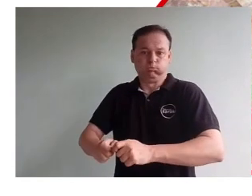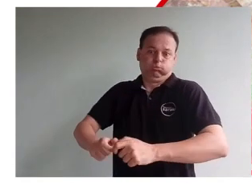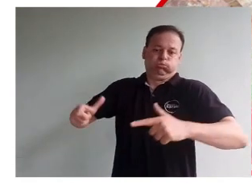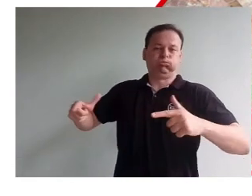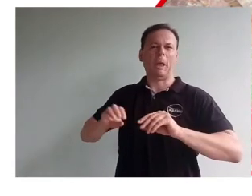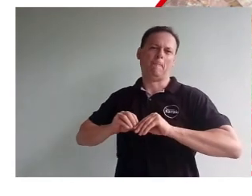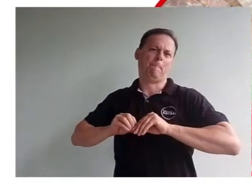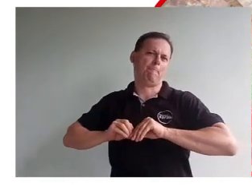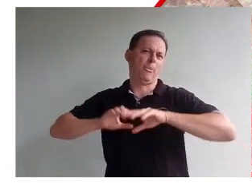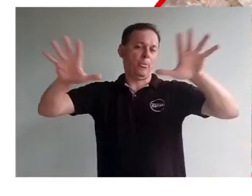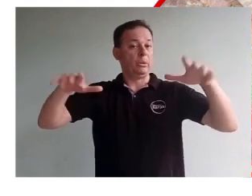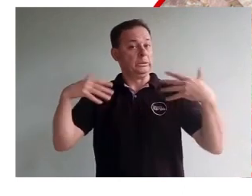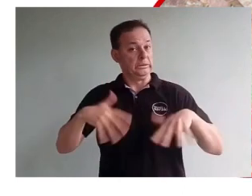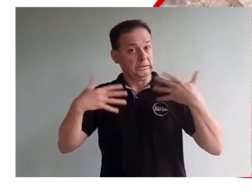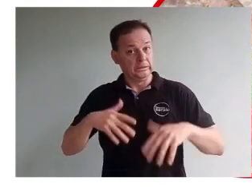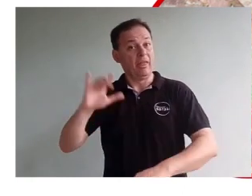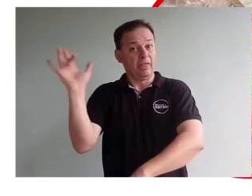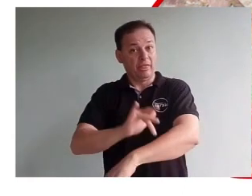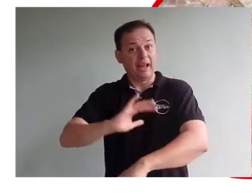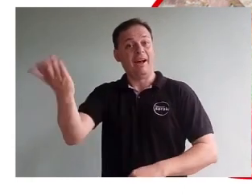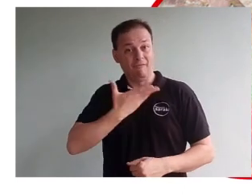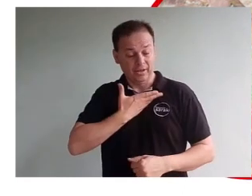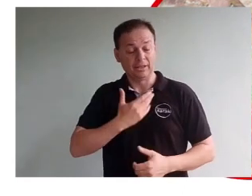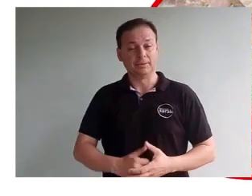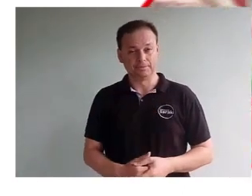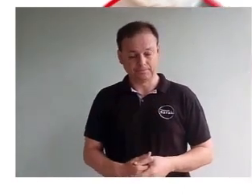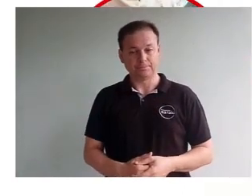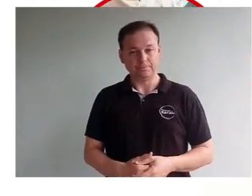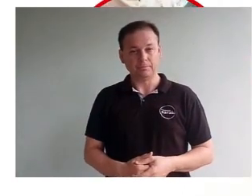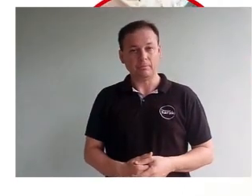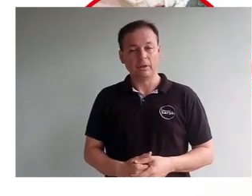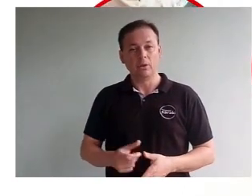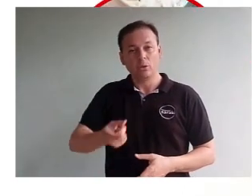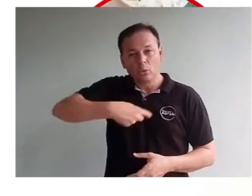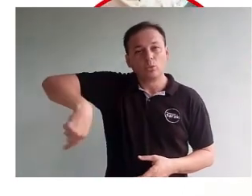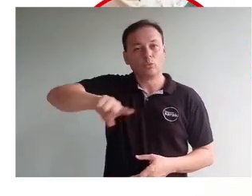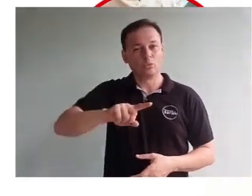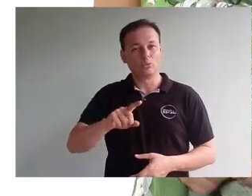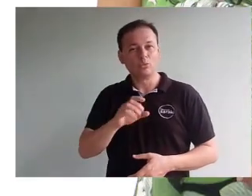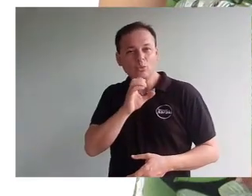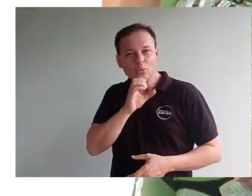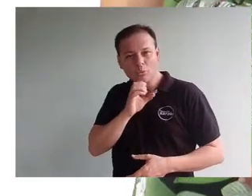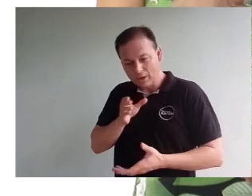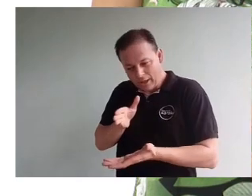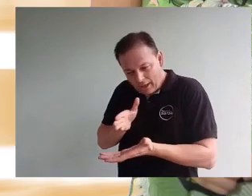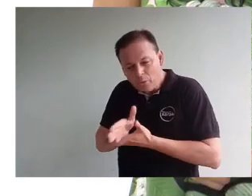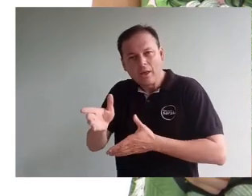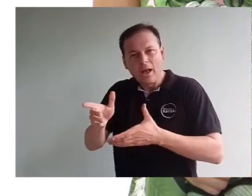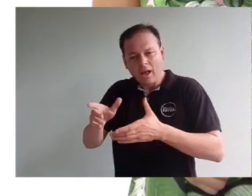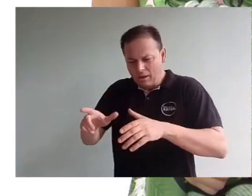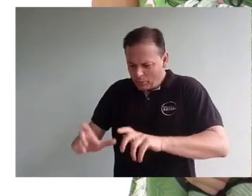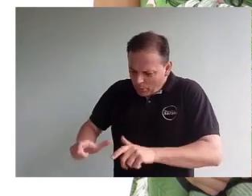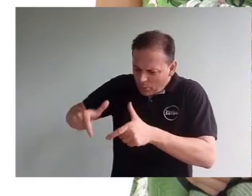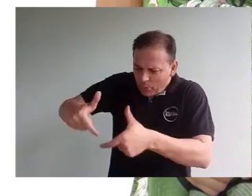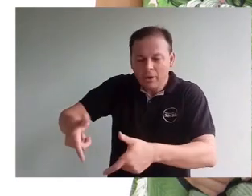pueda acumular agua es criadero para el mosquito transmisor del dengue, zika y chikungunya. Hacé tu parte. La